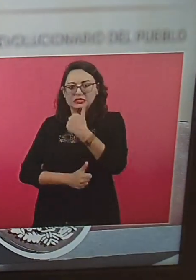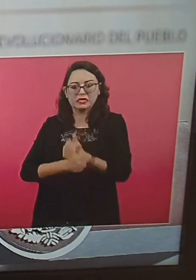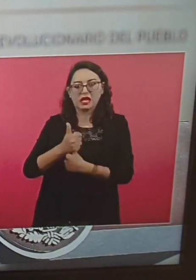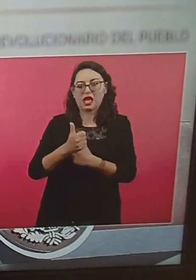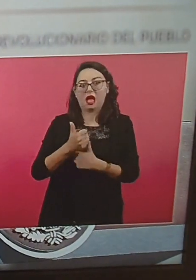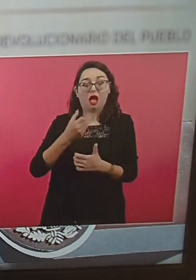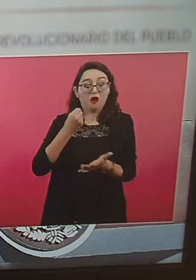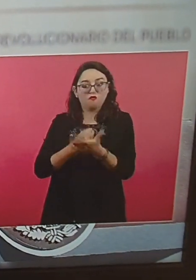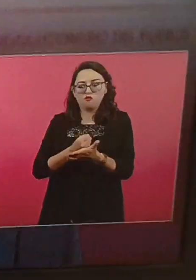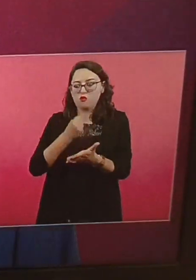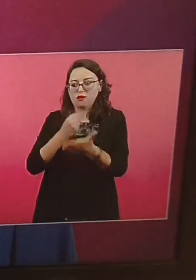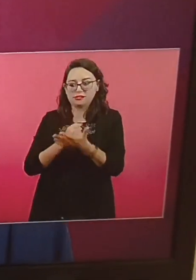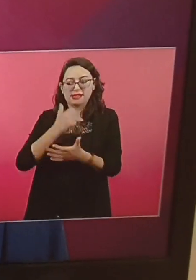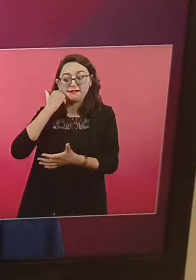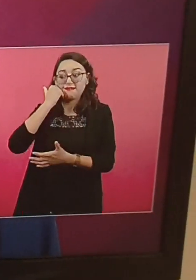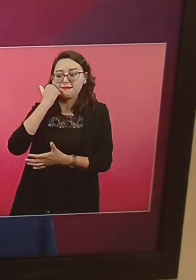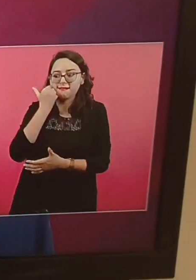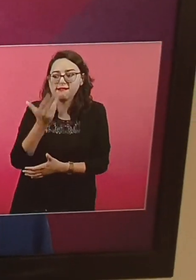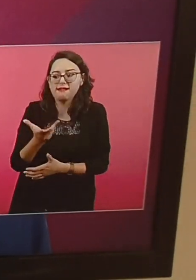final.